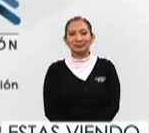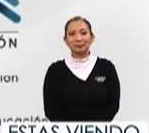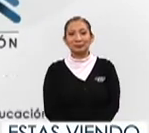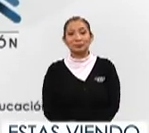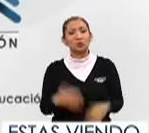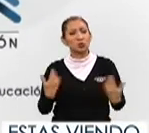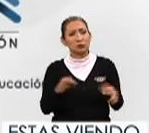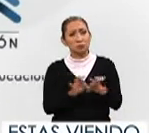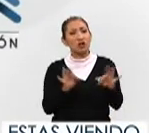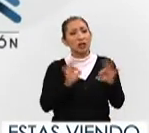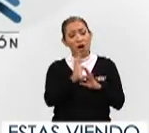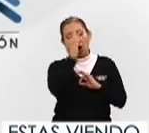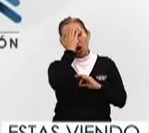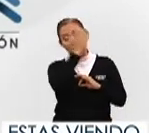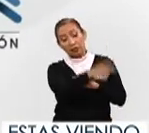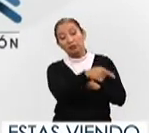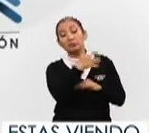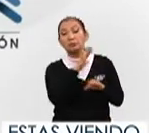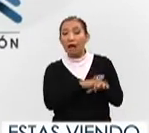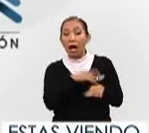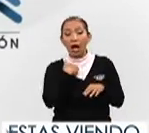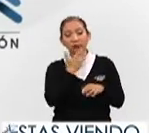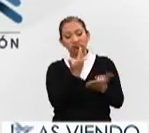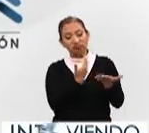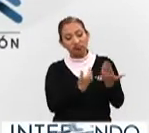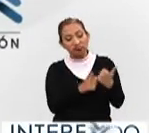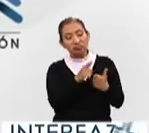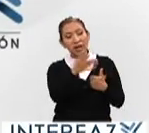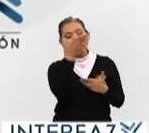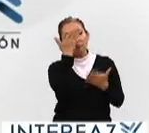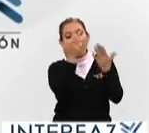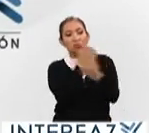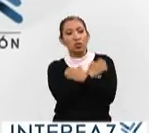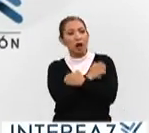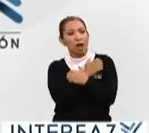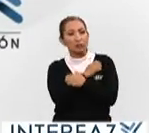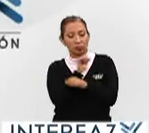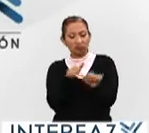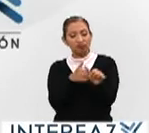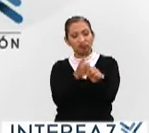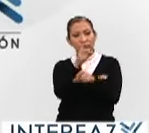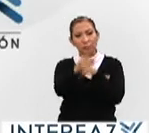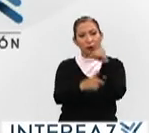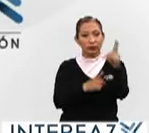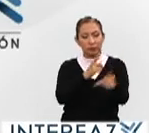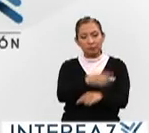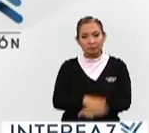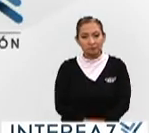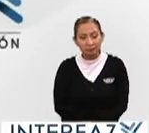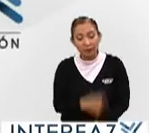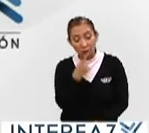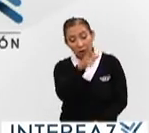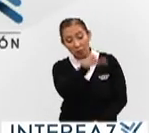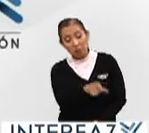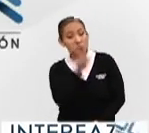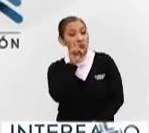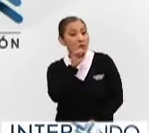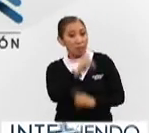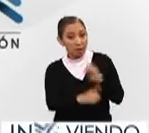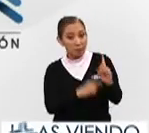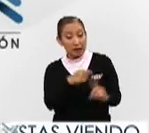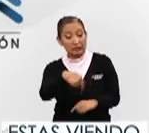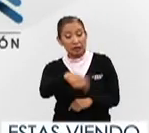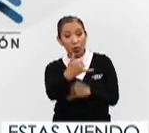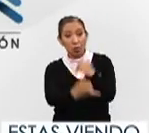Pues muy importante conocer una vez más la formación y cómo la educación está detrás también del deporte Una deportista que va a estar